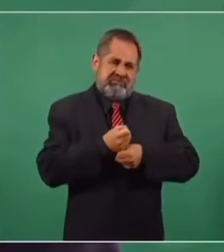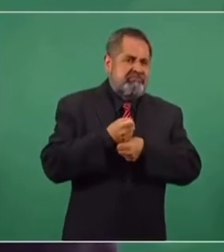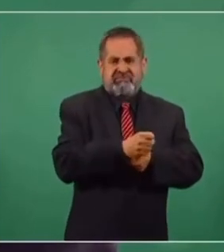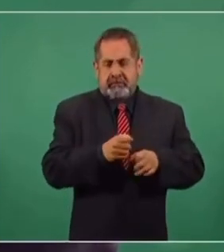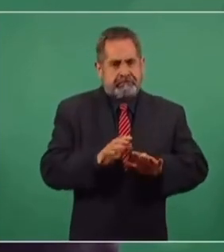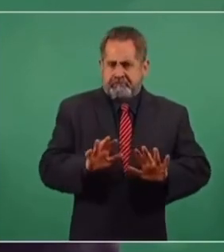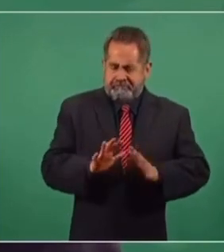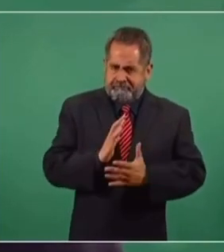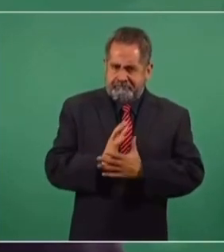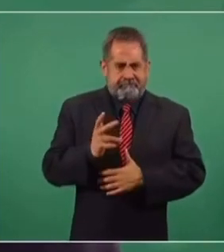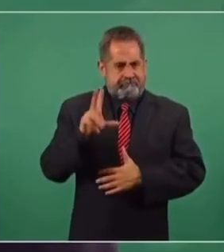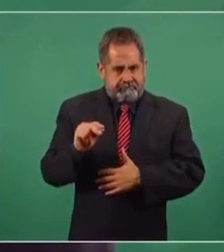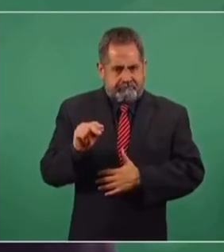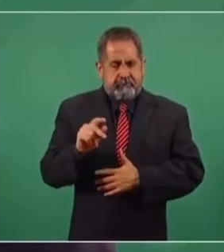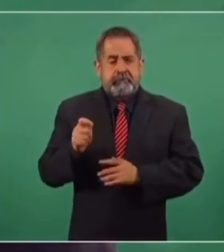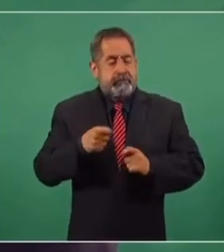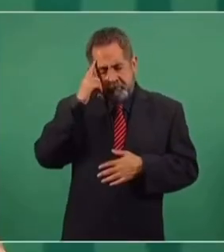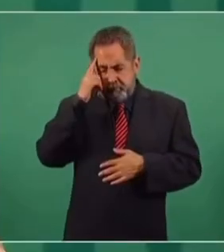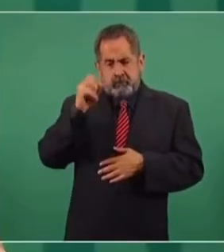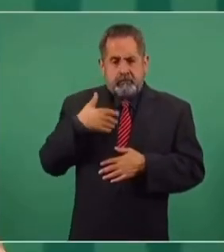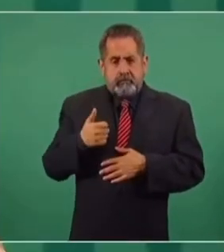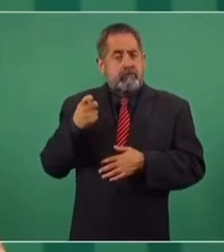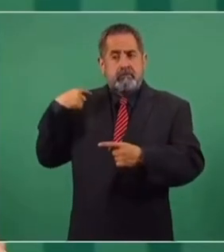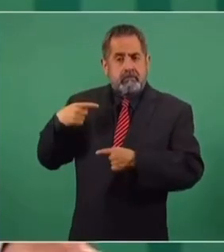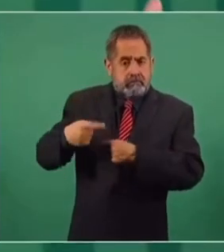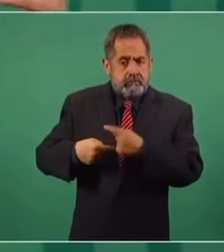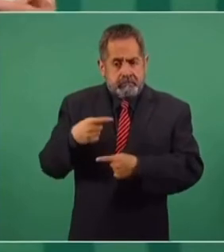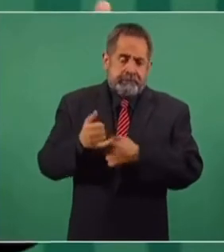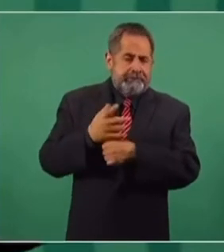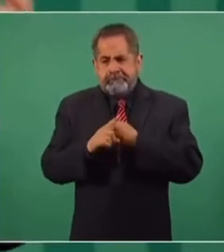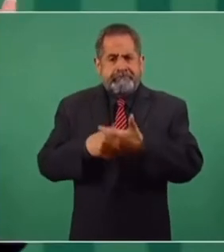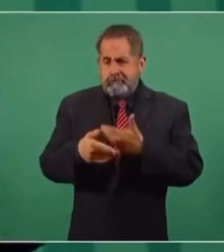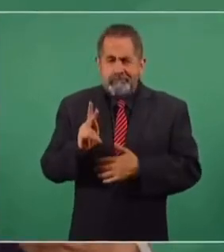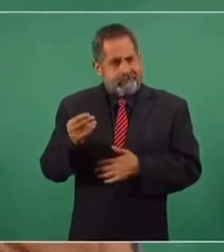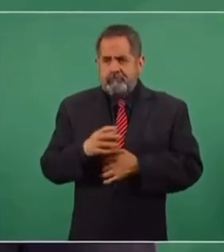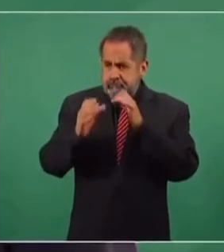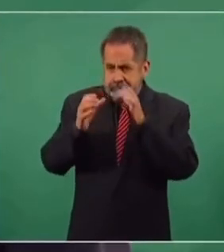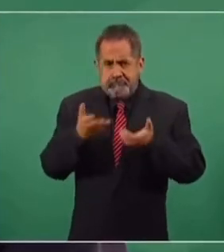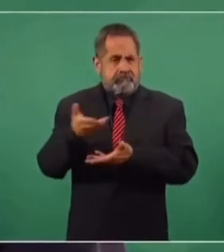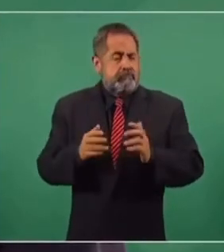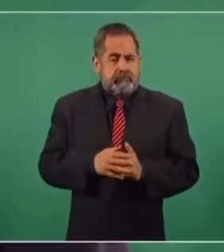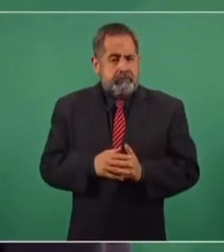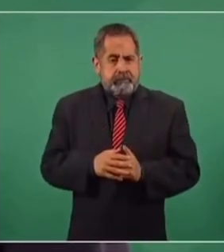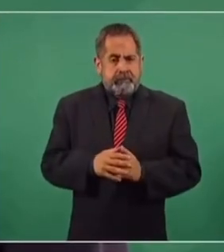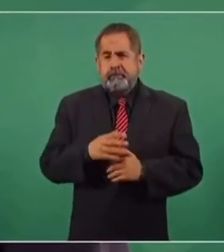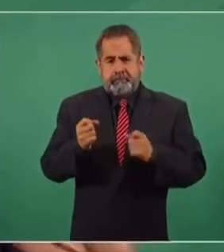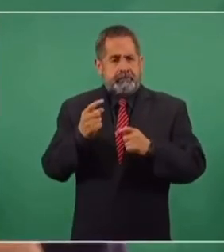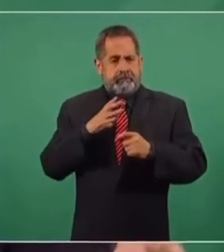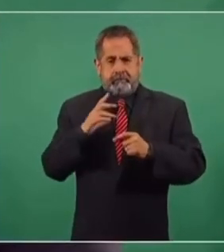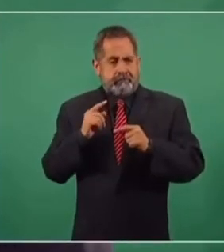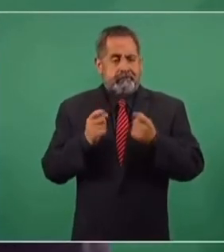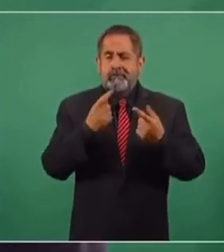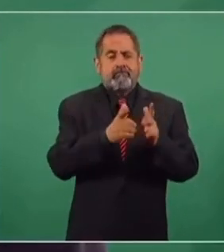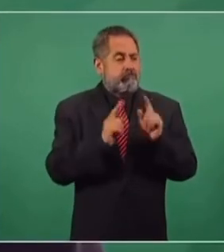se tiene que privilegiar el diálogo. Y así se ha ido avanzando, a pesar de que hay presencia de